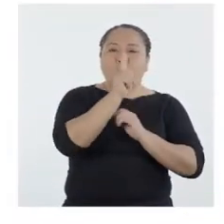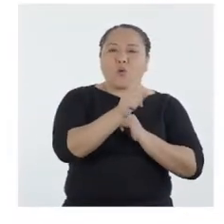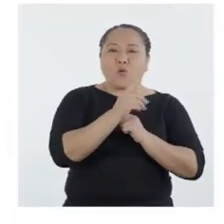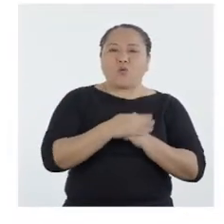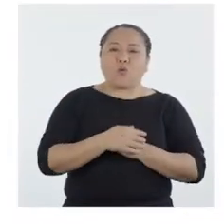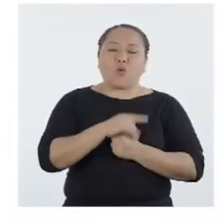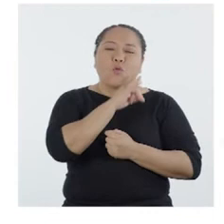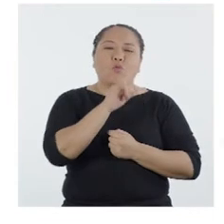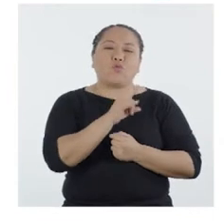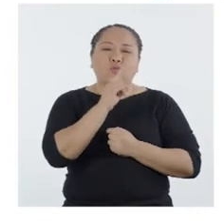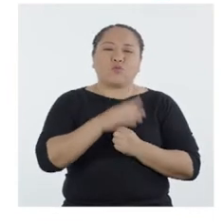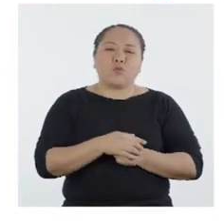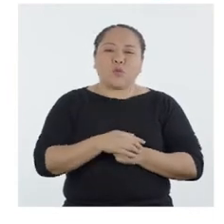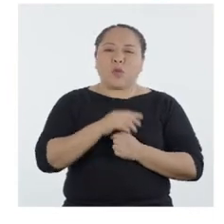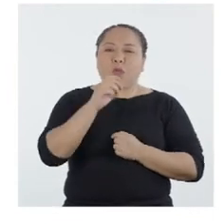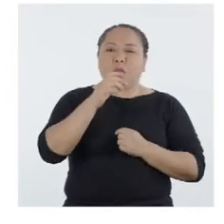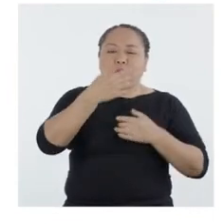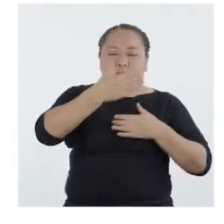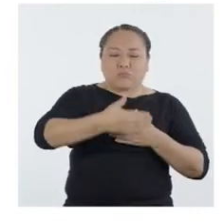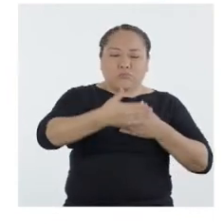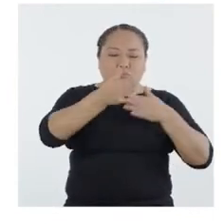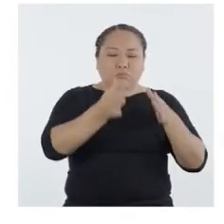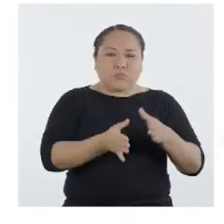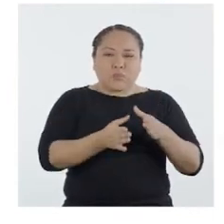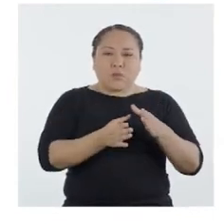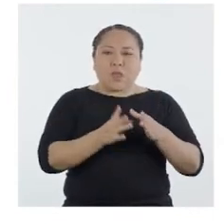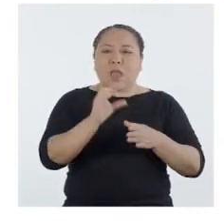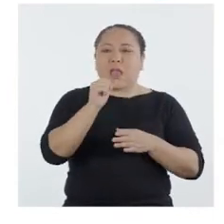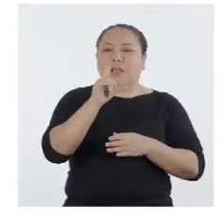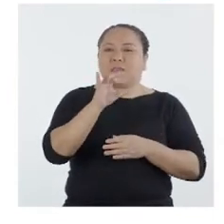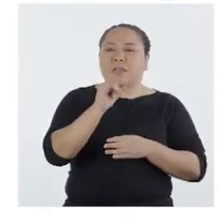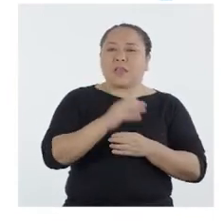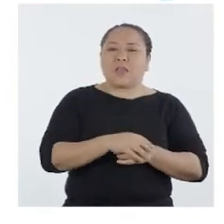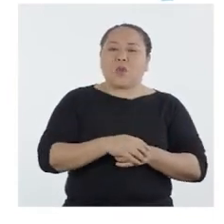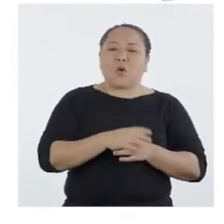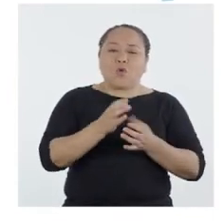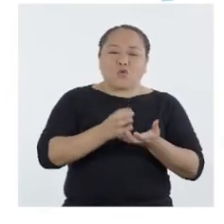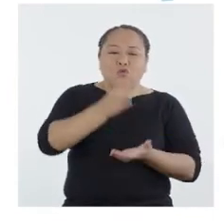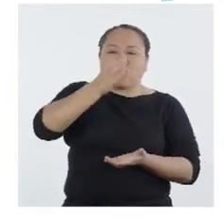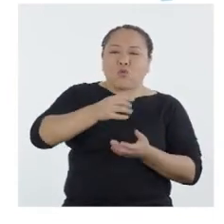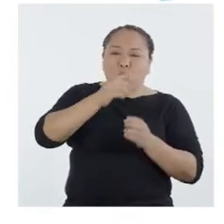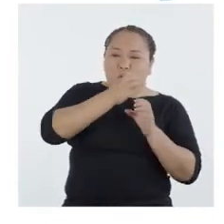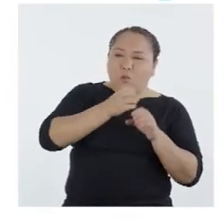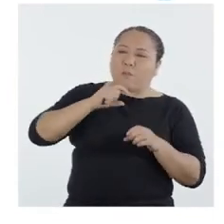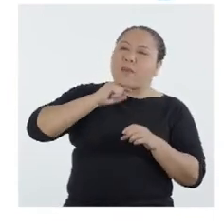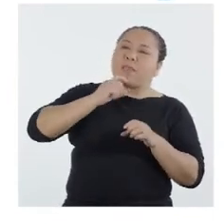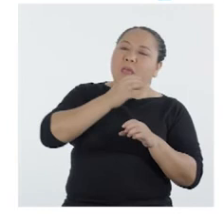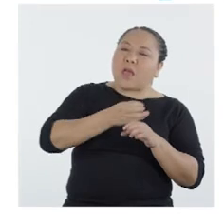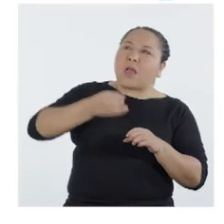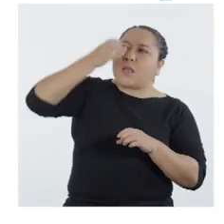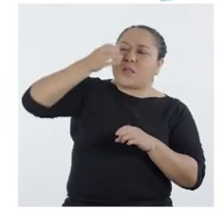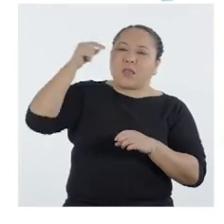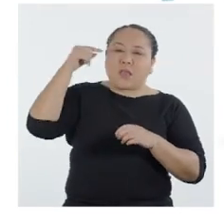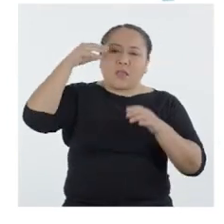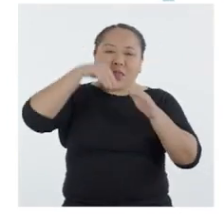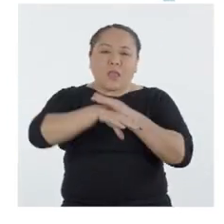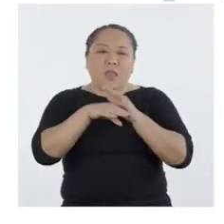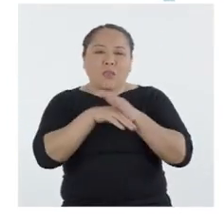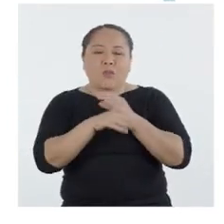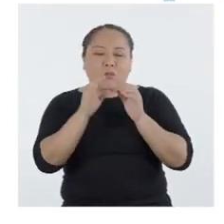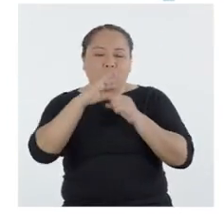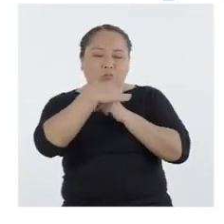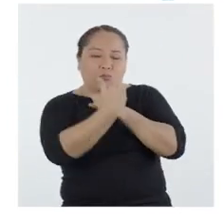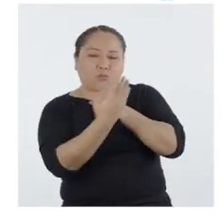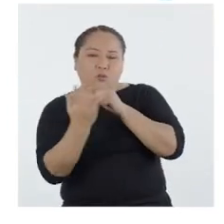consistiría en usar una lata rectangular de aceite, un tubo de metal para la chimenea, y dentro,